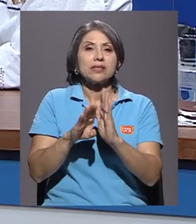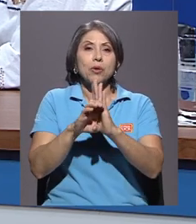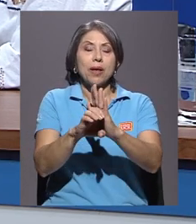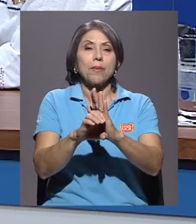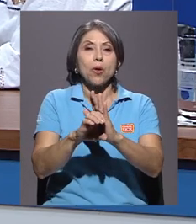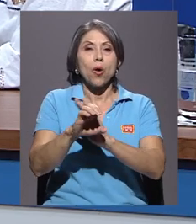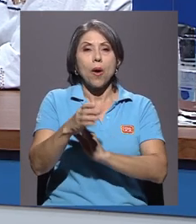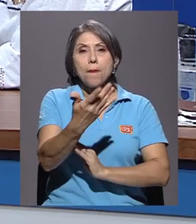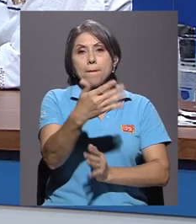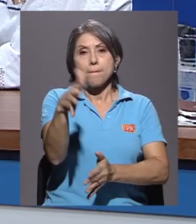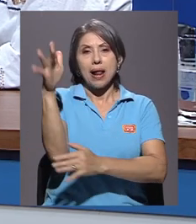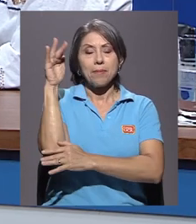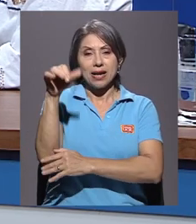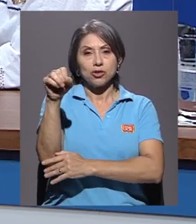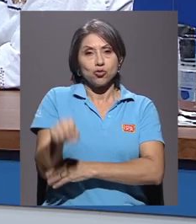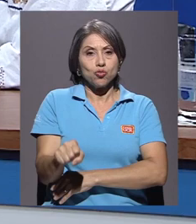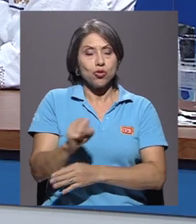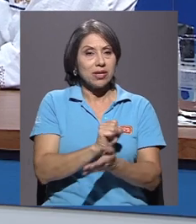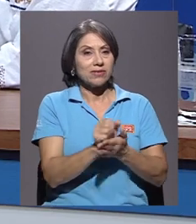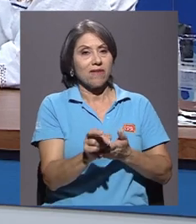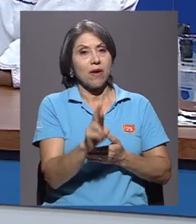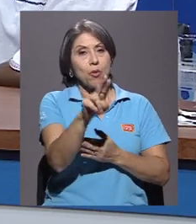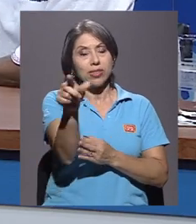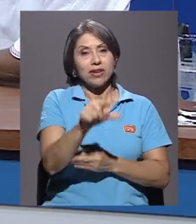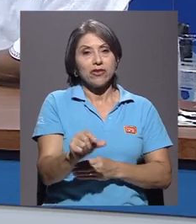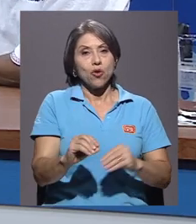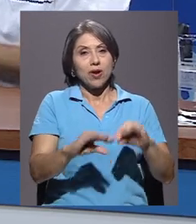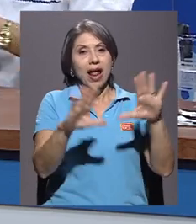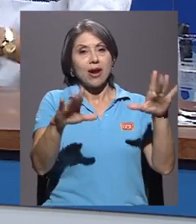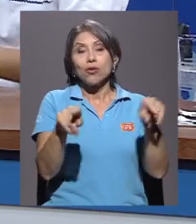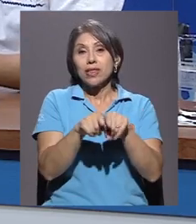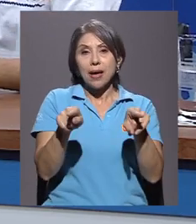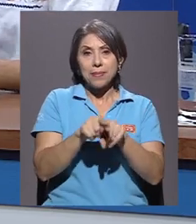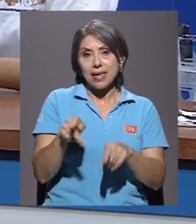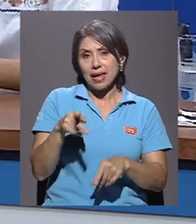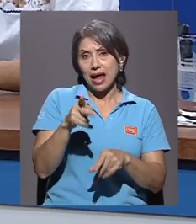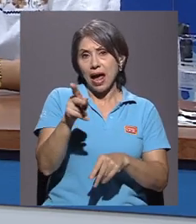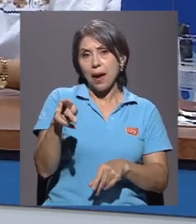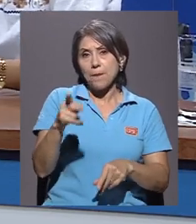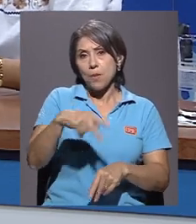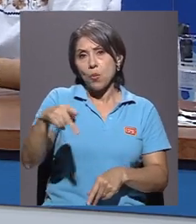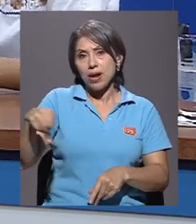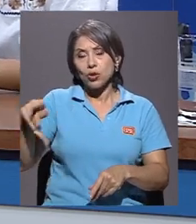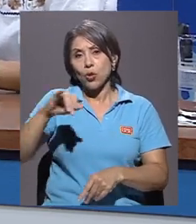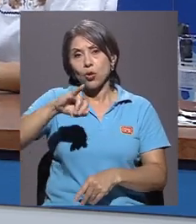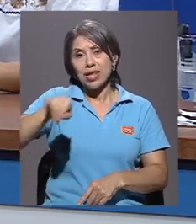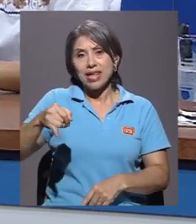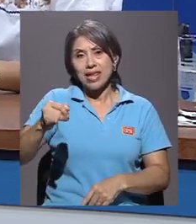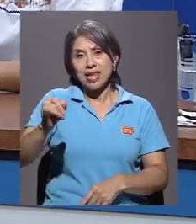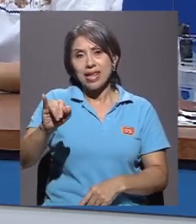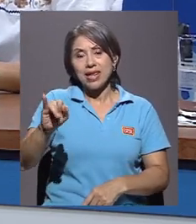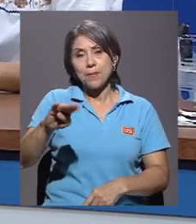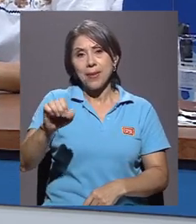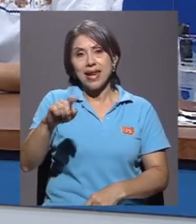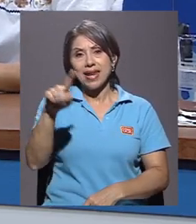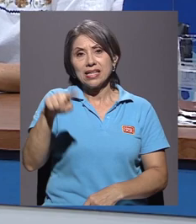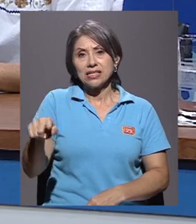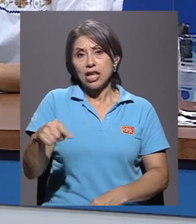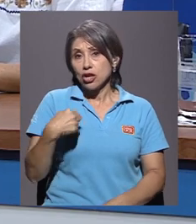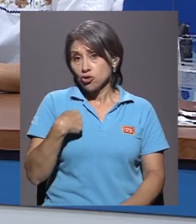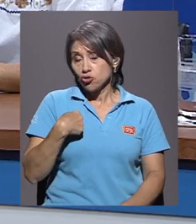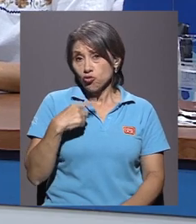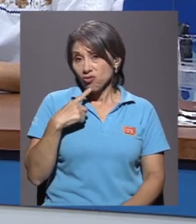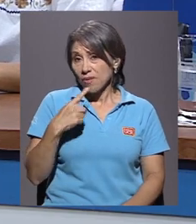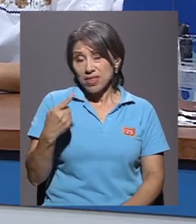Claro. Fuimos también a Puerto Jiménez, comunidades que ni siquiera yo sinceramente conocía. Y hemos tenido una acogida,